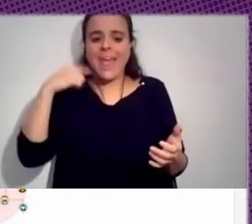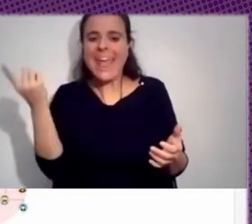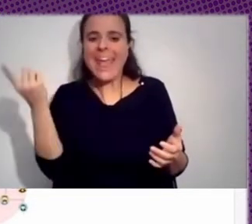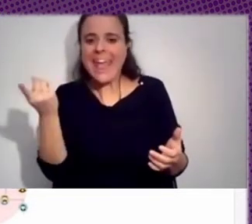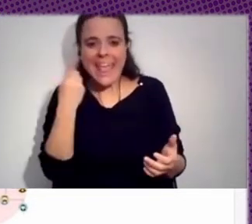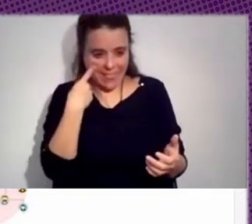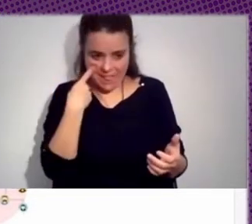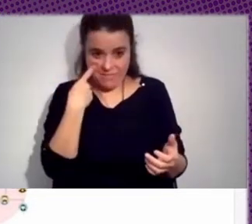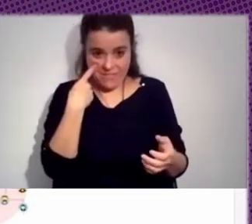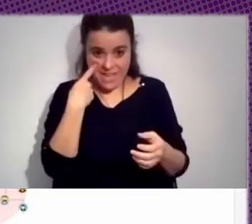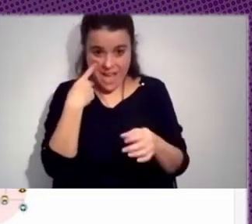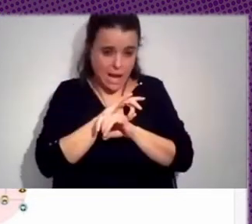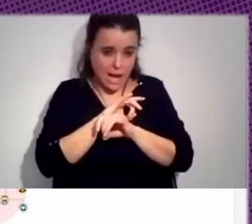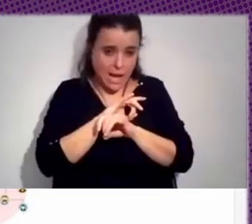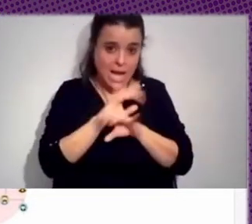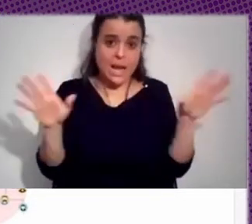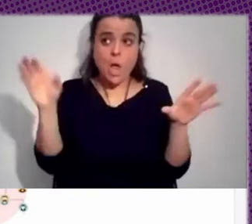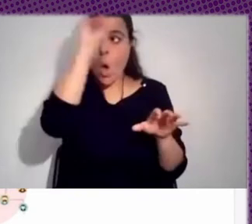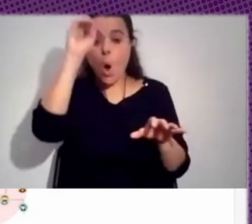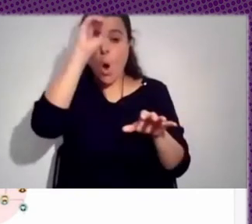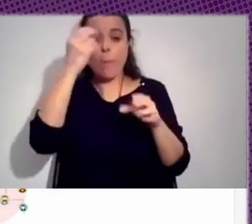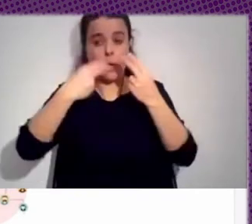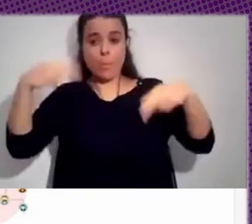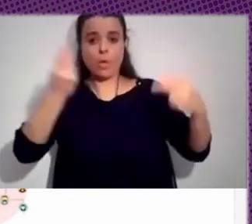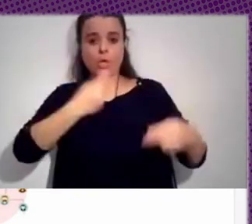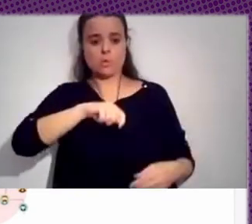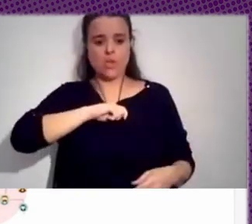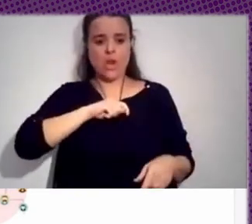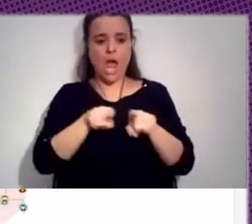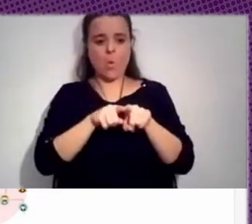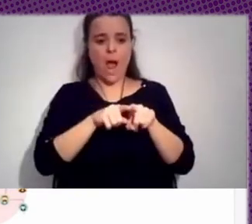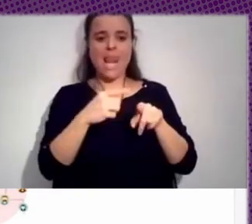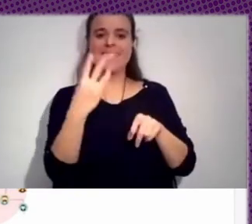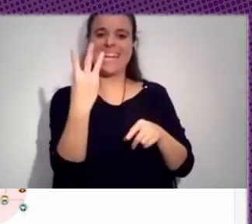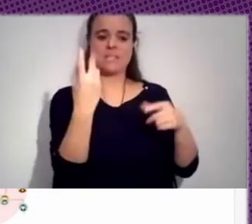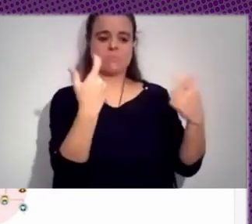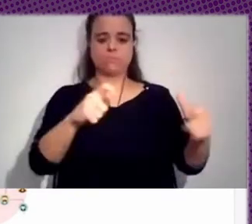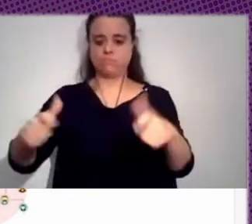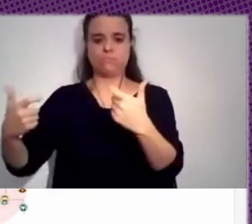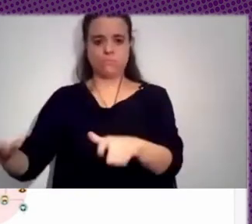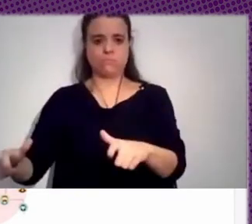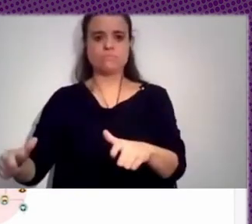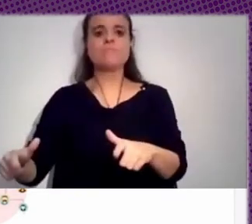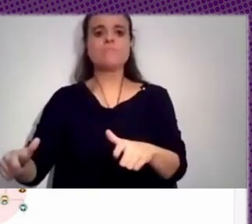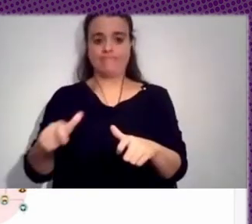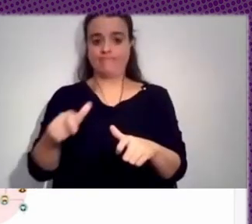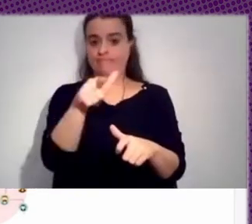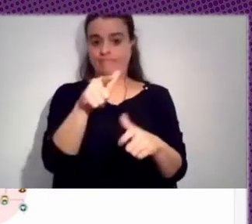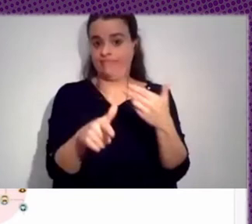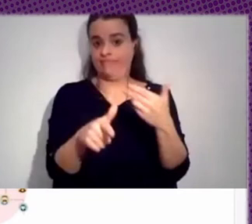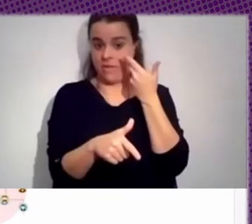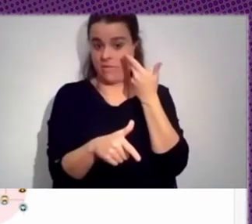que la opinión pública española estaba dividida en tres bloques, que más o menos es lo que tenéis aquí, que diríamos que el 30% de